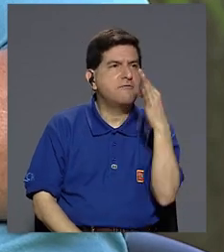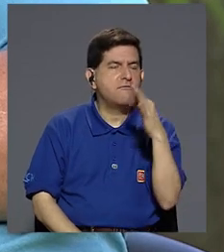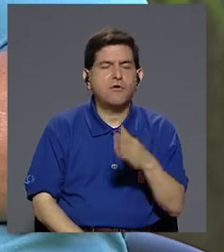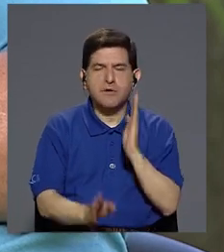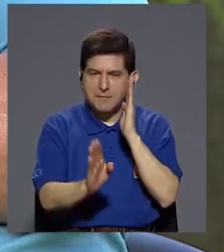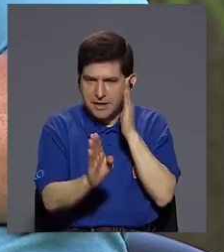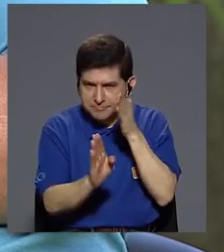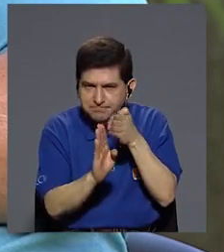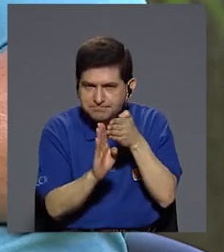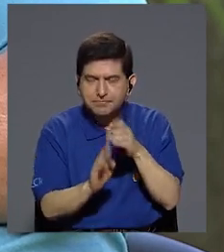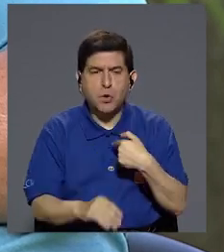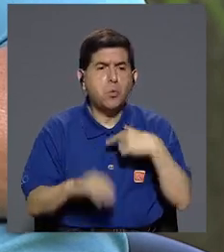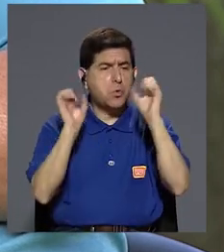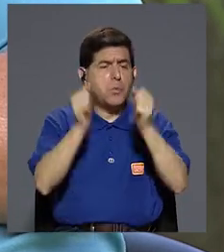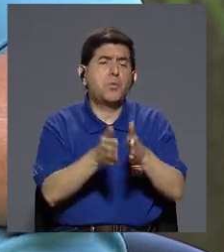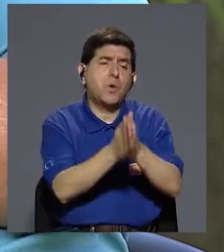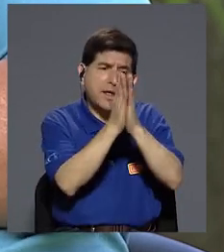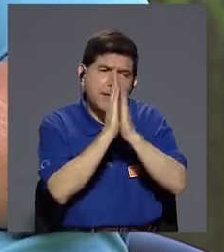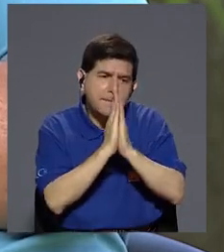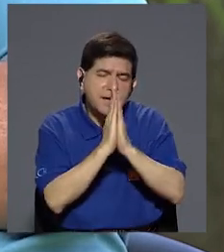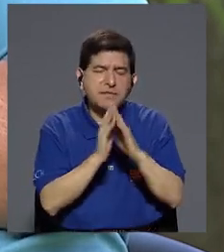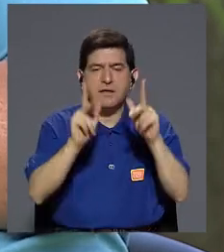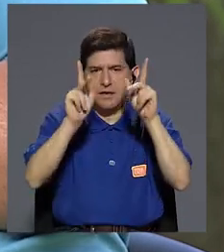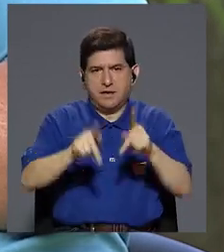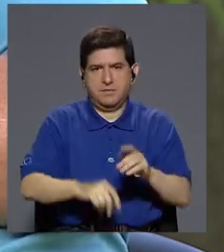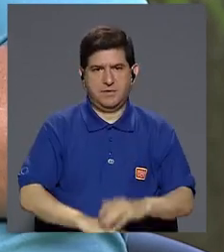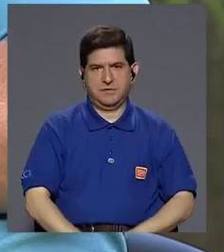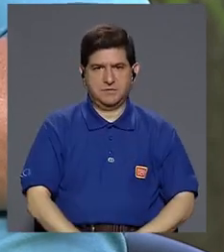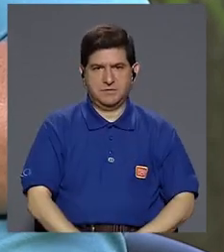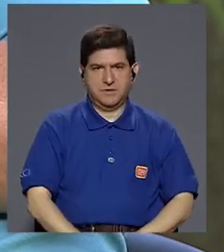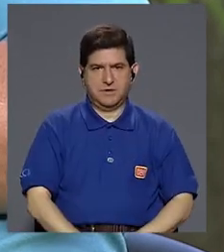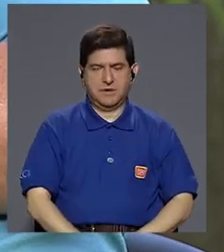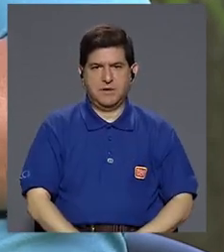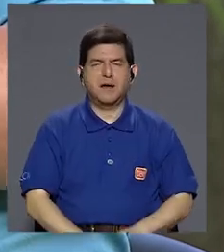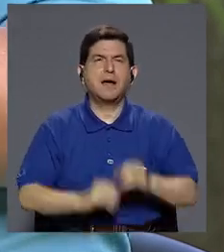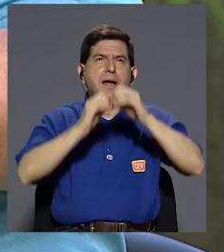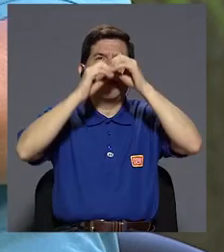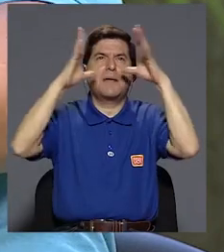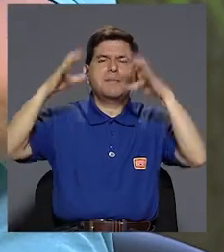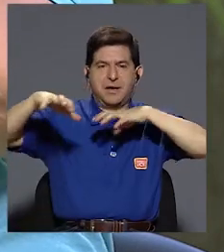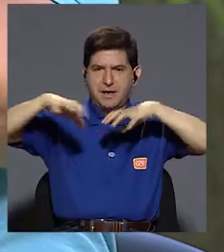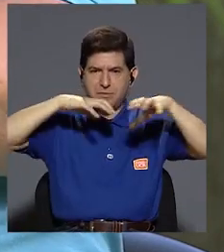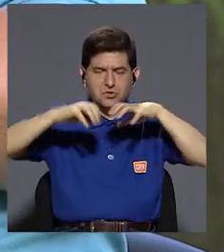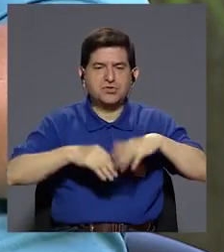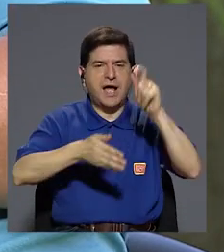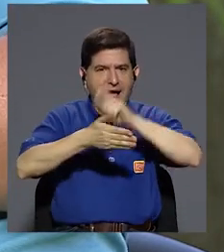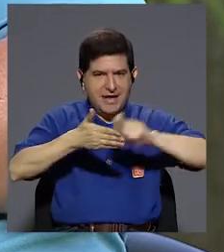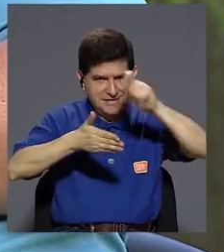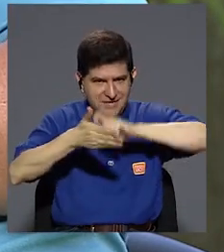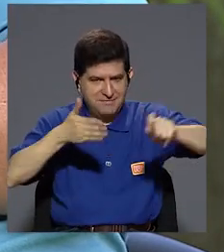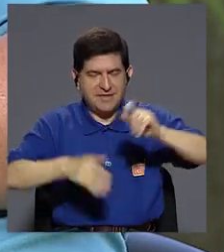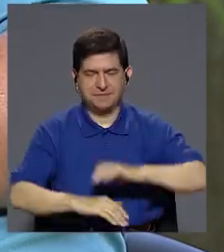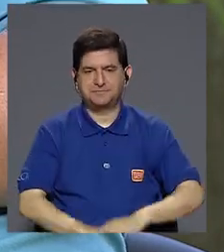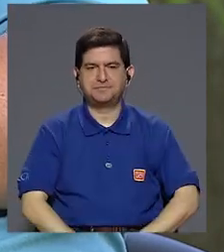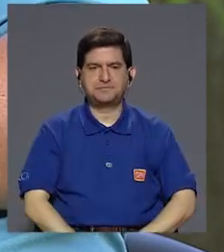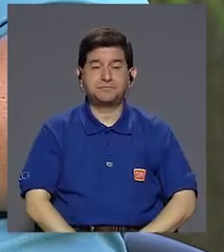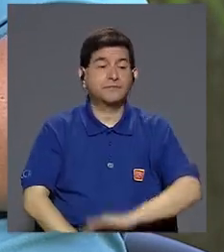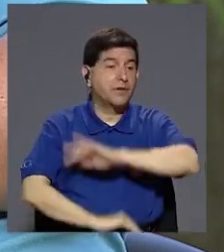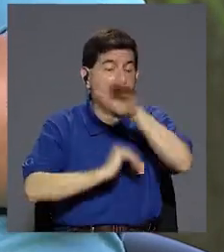manera muy asertiva, uno puede solicitarle a cualquier persona, imagínense un acto de la escuela, ¿verdad?